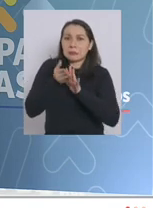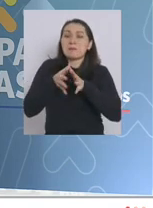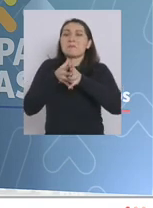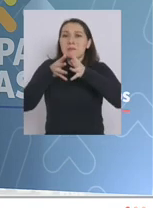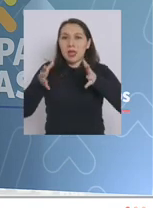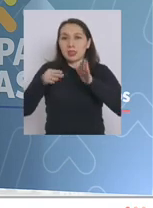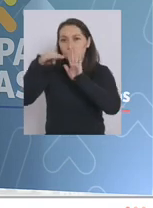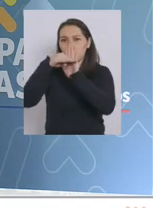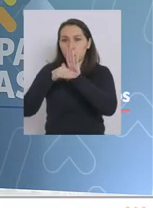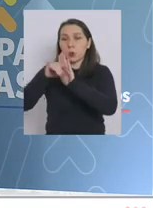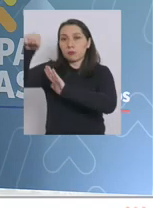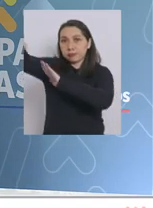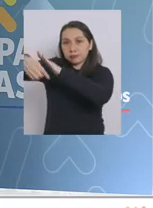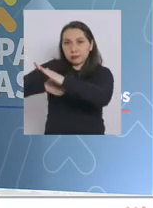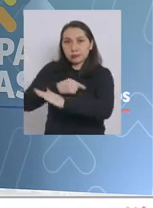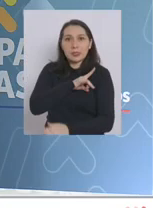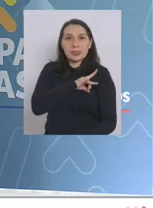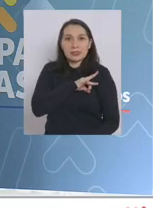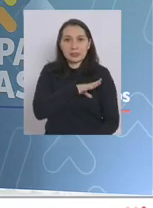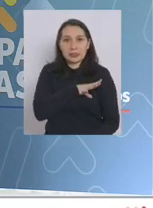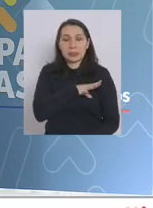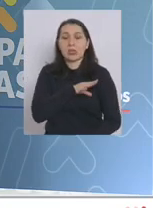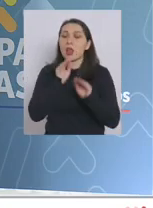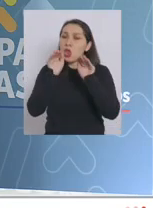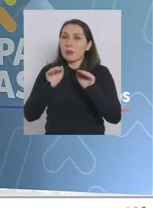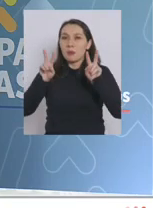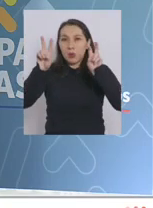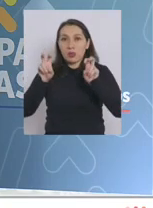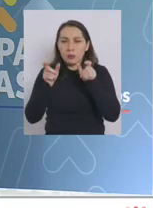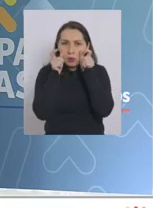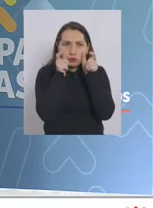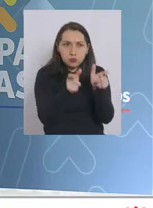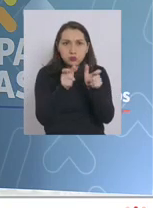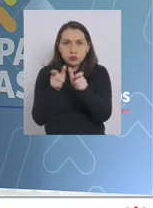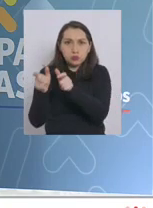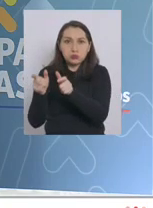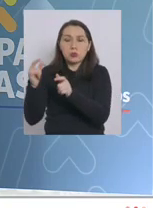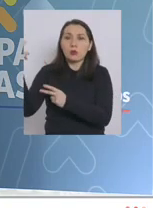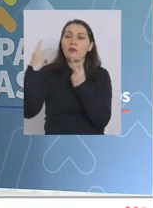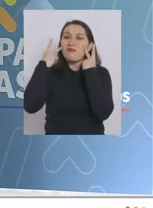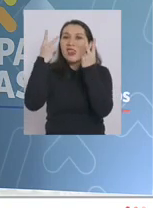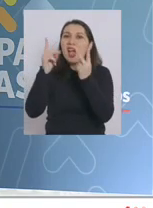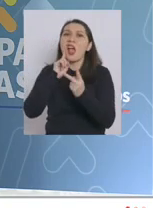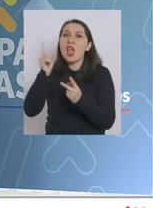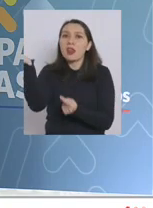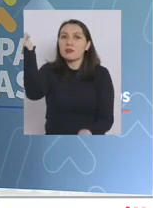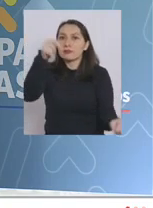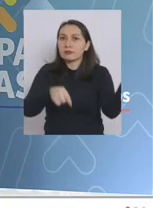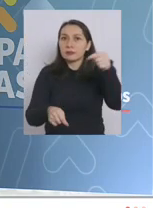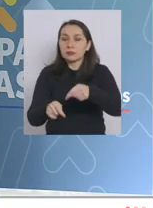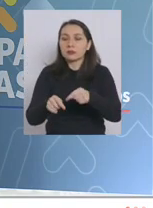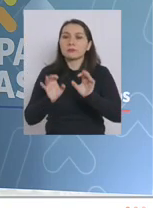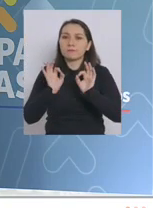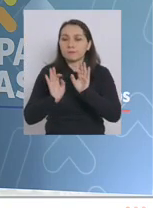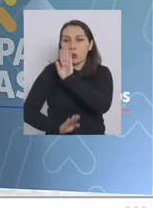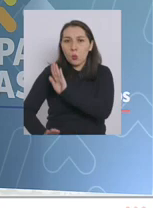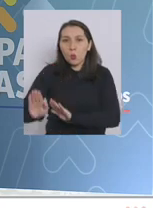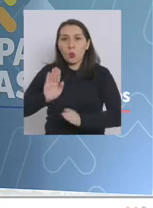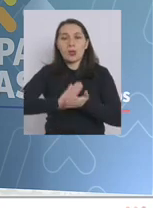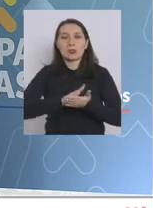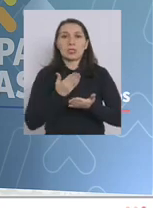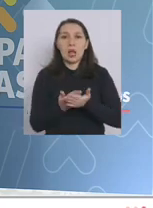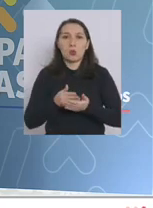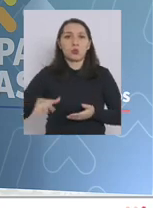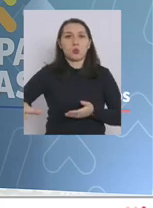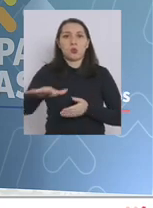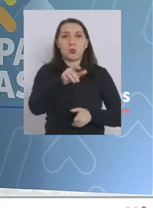todas las medidas de ingreso a nuestro país y asimismo la fiscalización de los viajeros. Esto con el objetivo de resguardar la salud